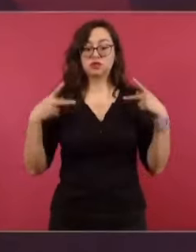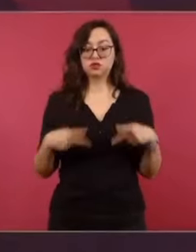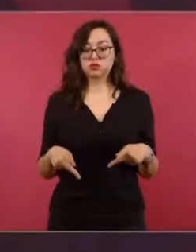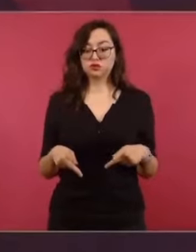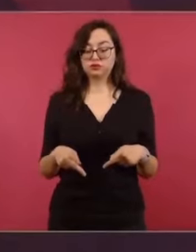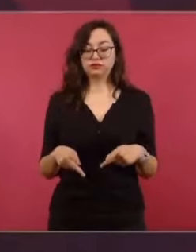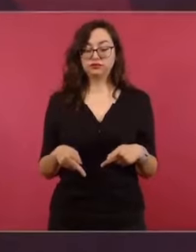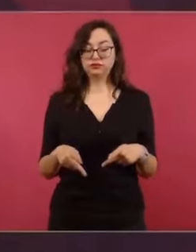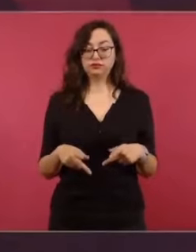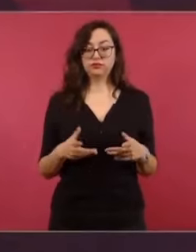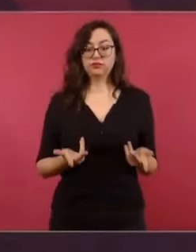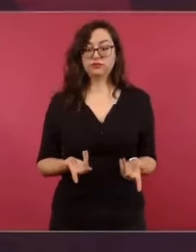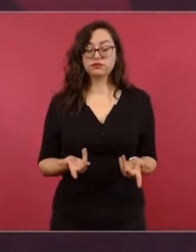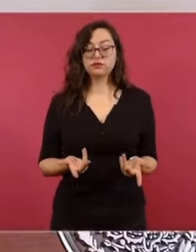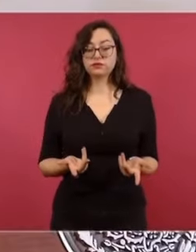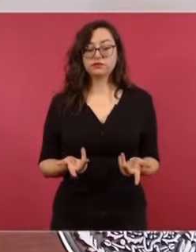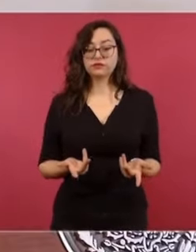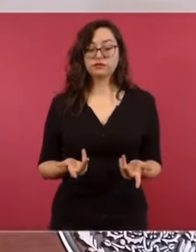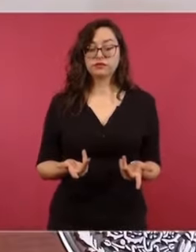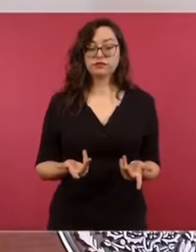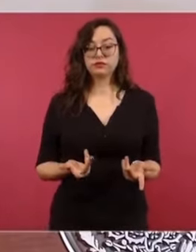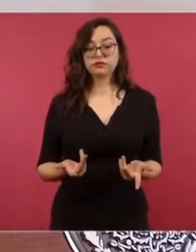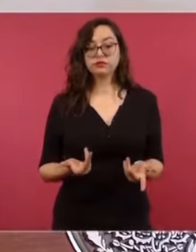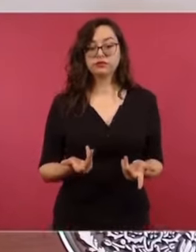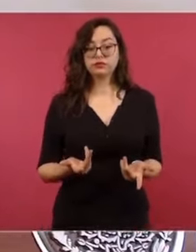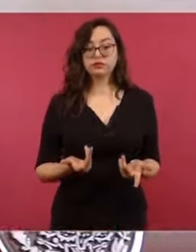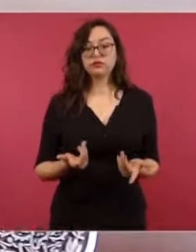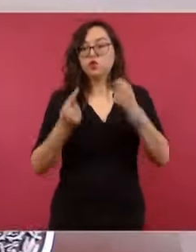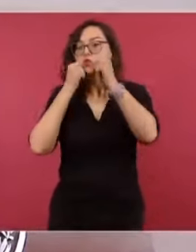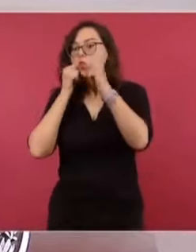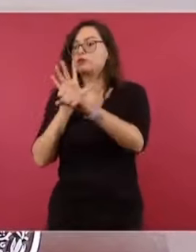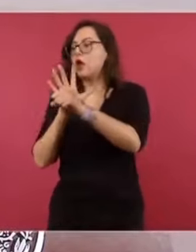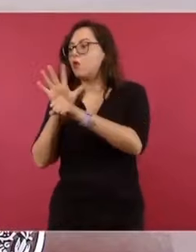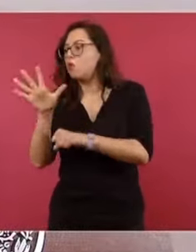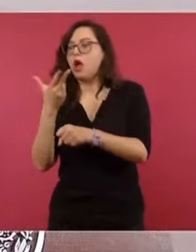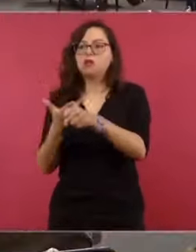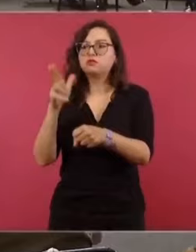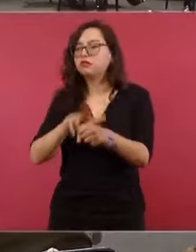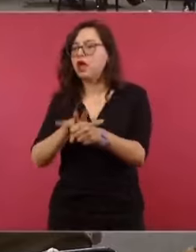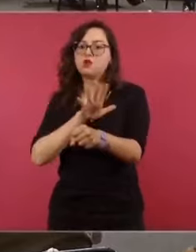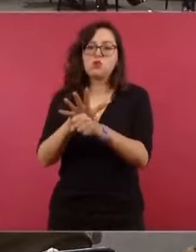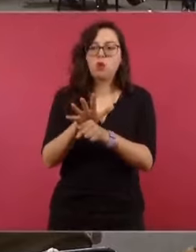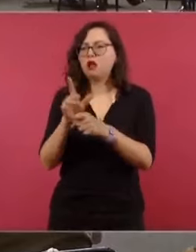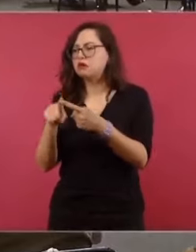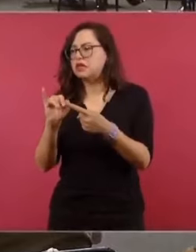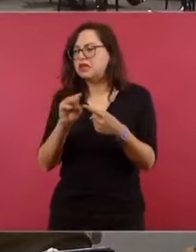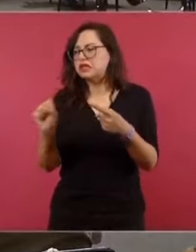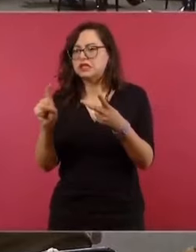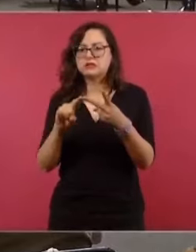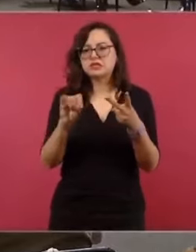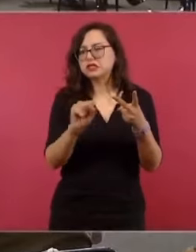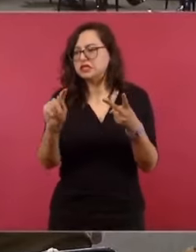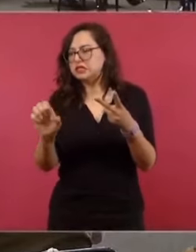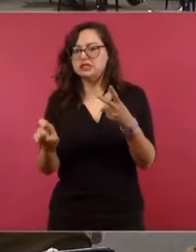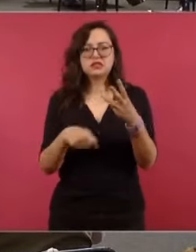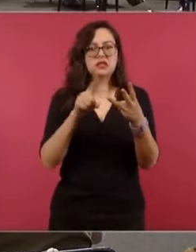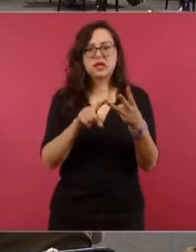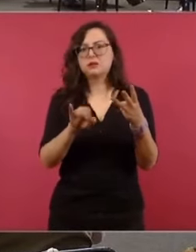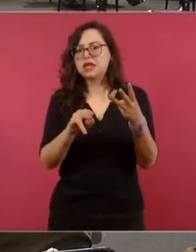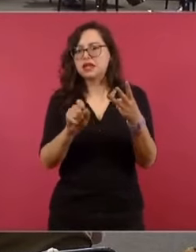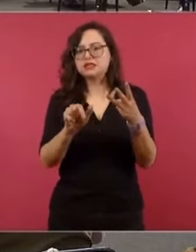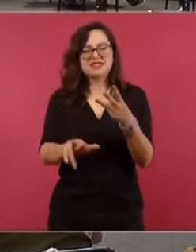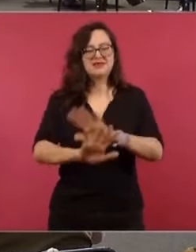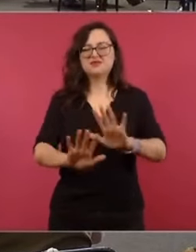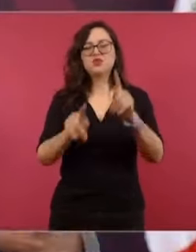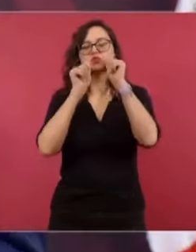en dónde nos atiendan si nos enfermamos, si es en el seguro, si es en el Issste, si es en el Issste Bienestar,